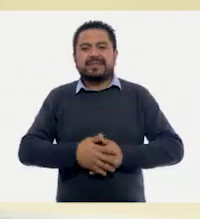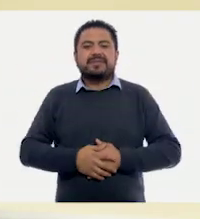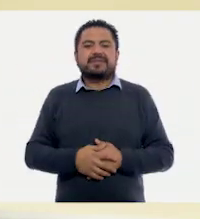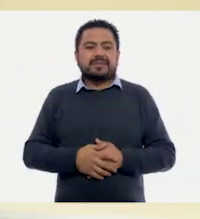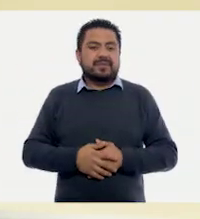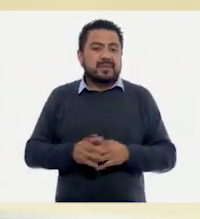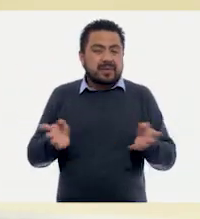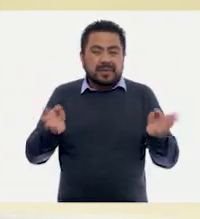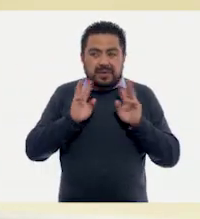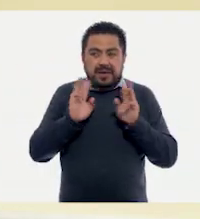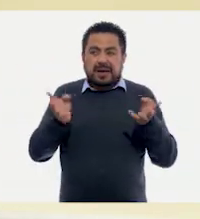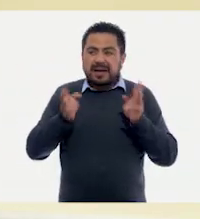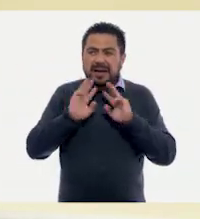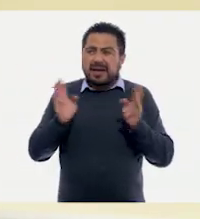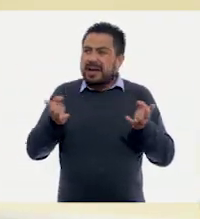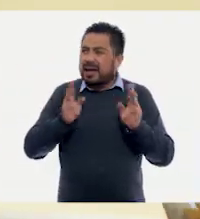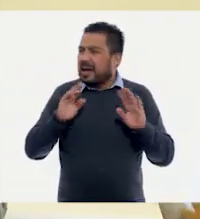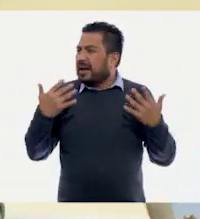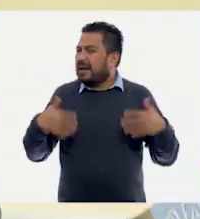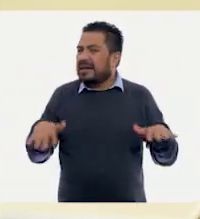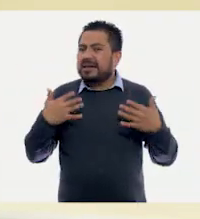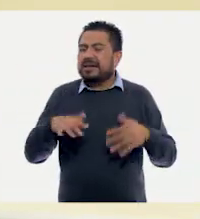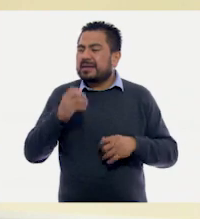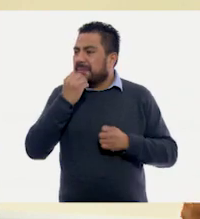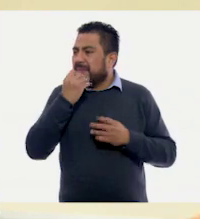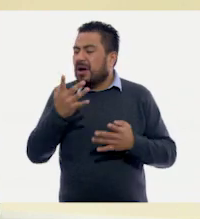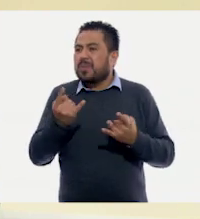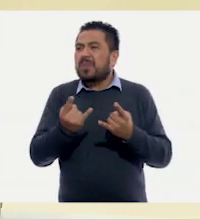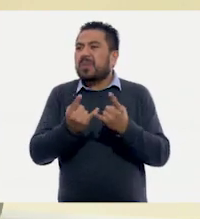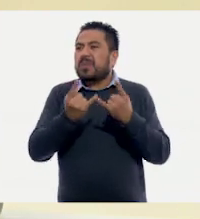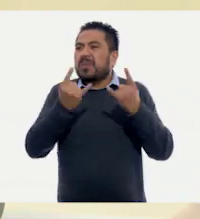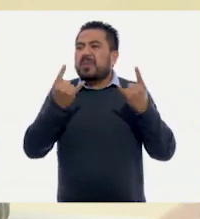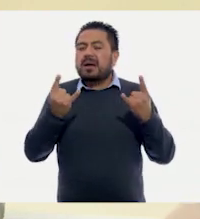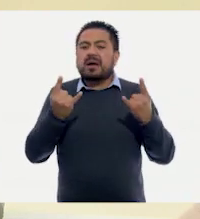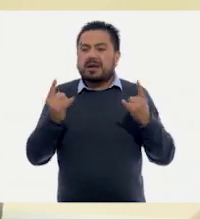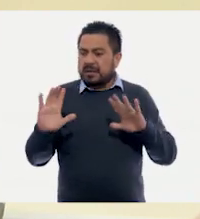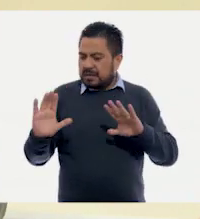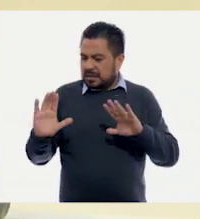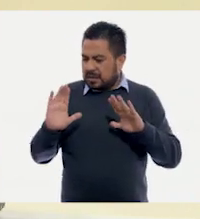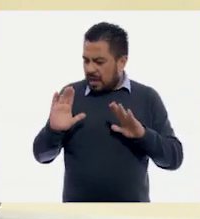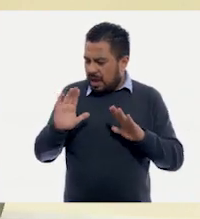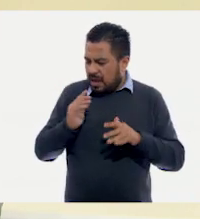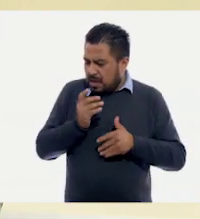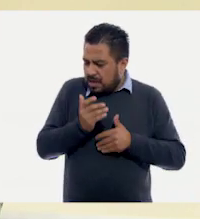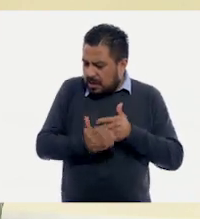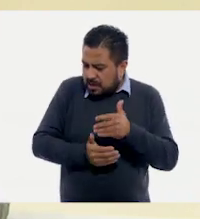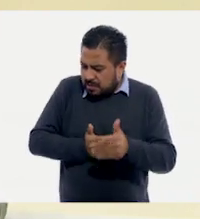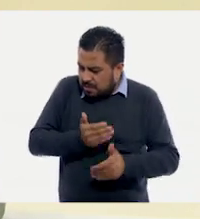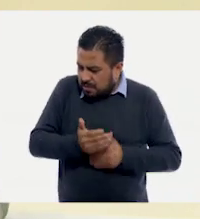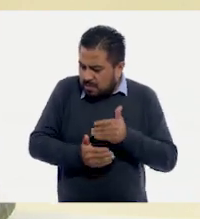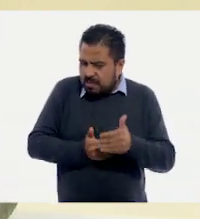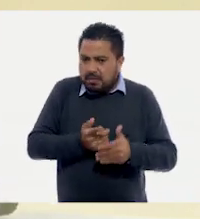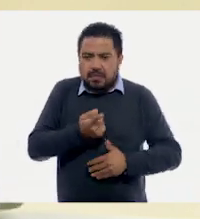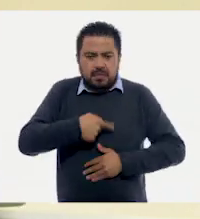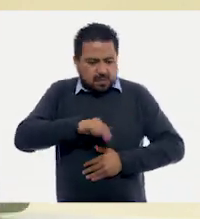¡Guau! ¡Itza! ¡Qué bonito cuento! Nos enseña que el paso del tiempo lo podemos ver en